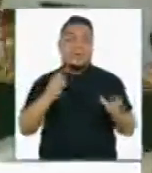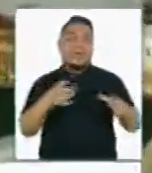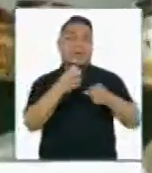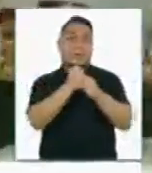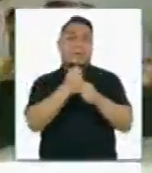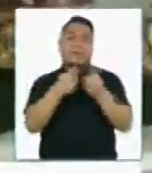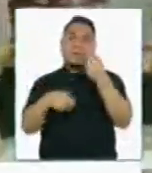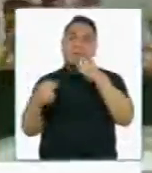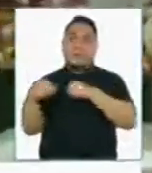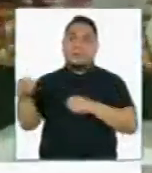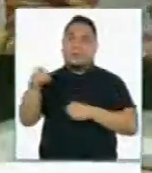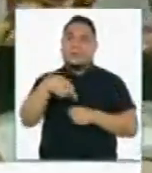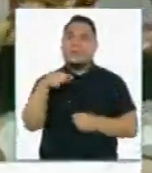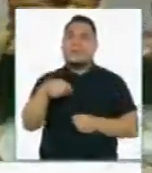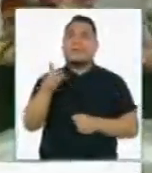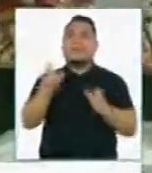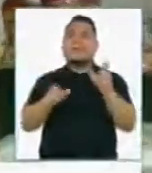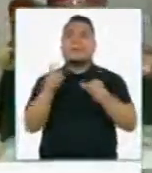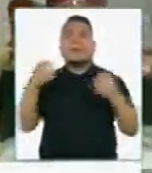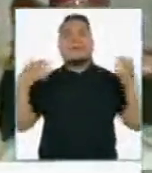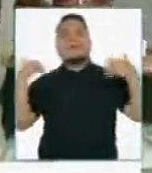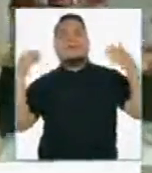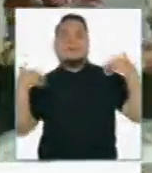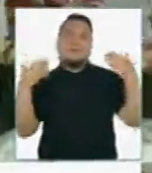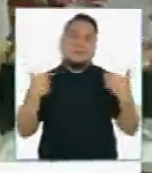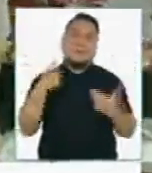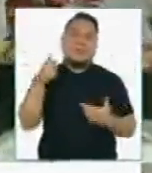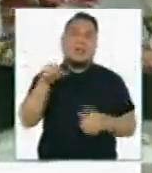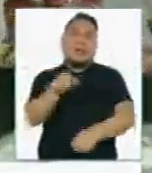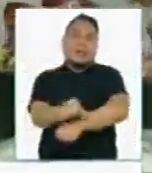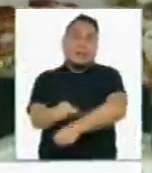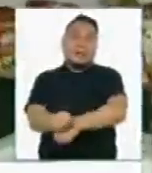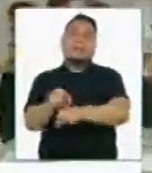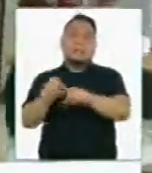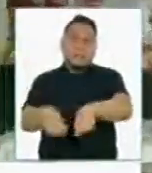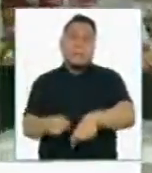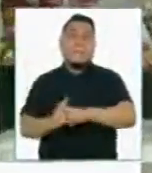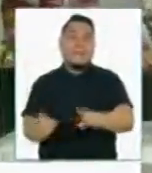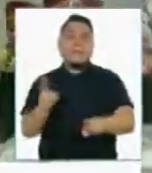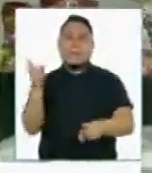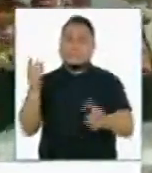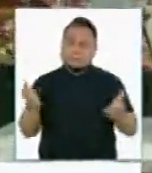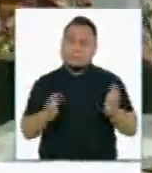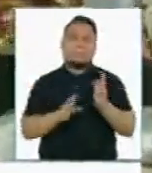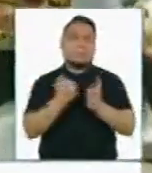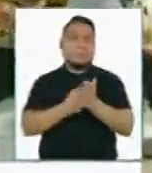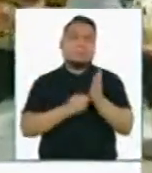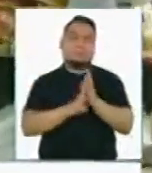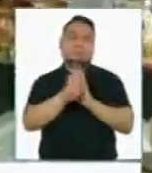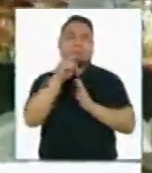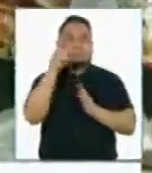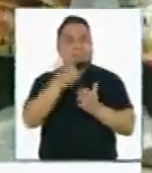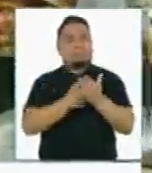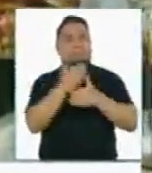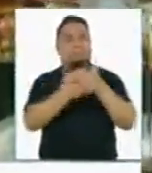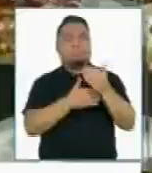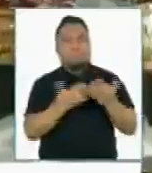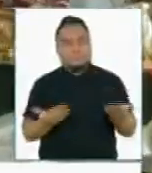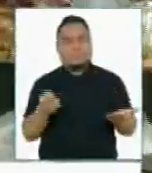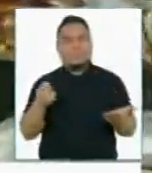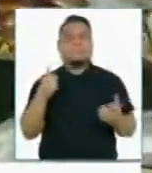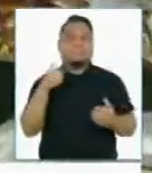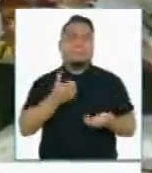de Navidad, ahí están los internos, que alegres, con un nuevo oficio, un nuevo propósito, ya encomendado en este camino de la vida.